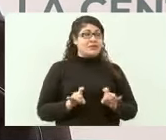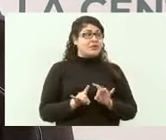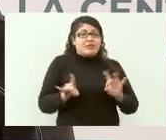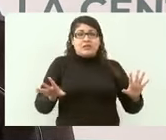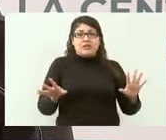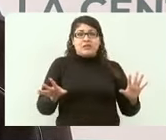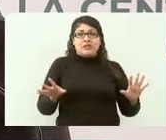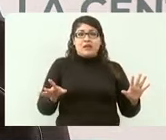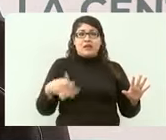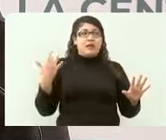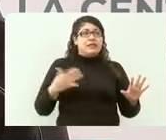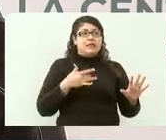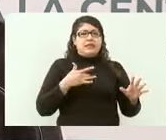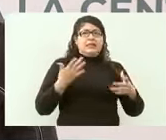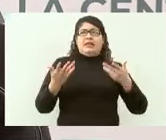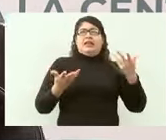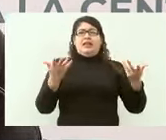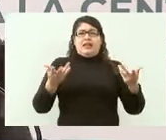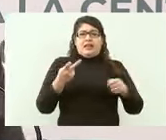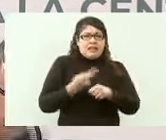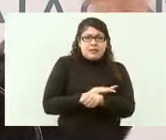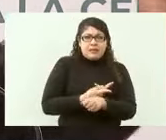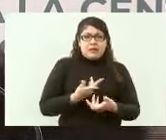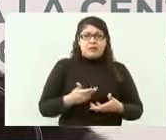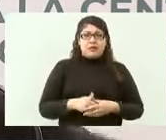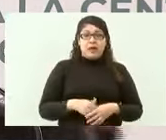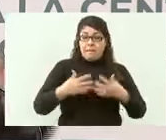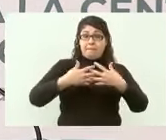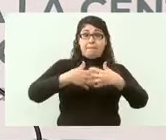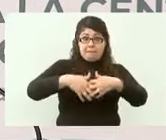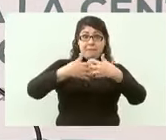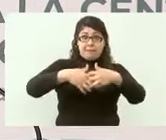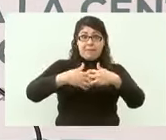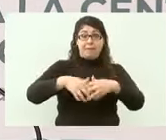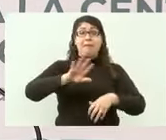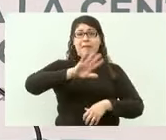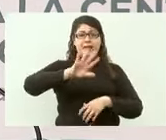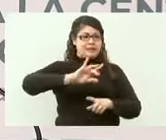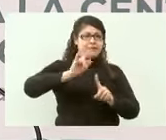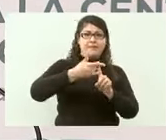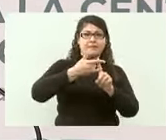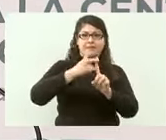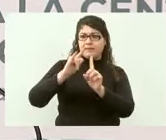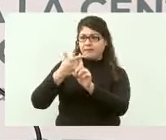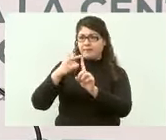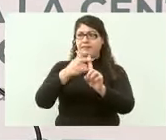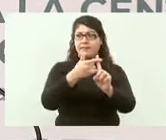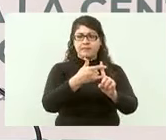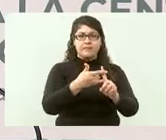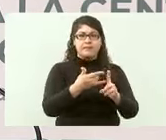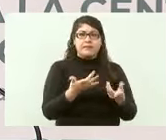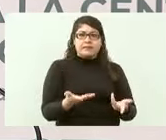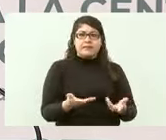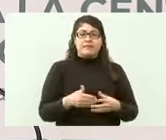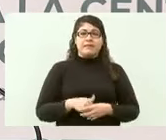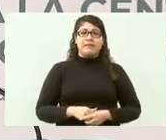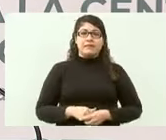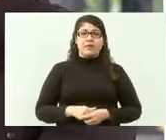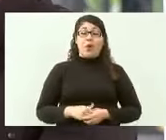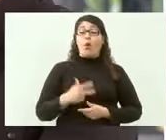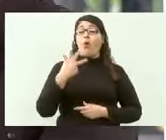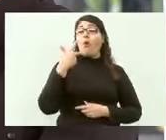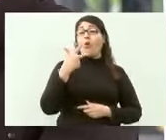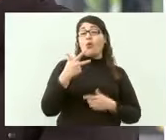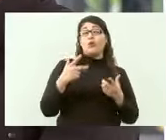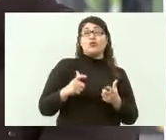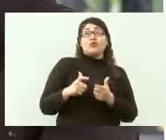cerraron las plantas y aquí está el ejemplo 8 grandes generadores